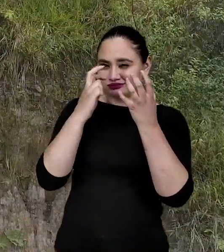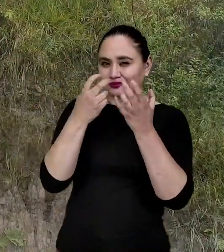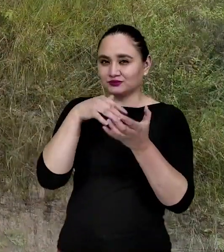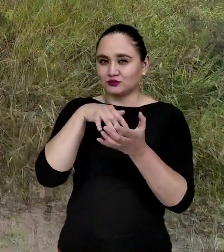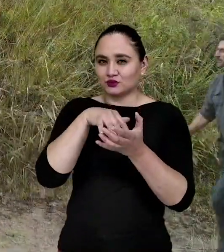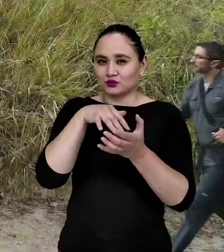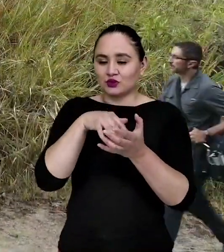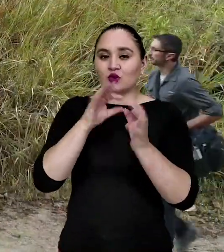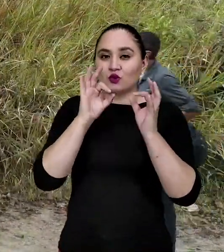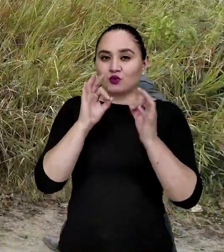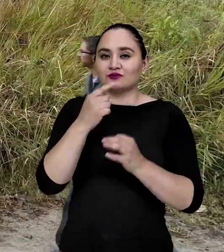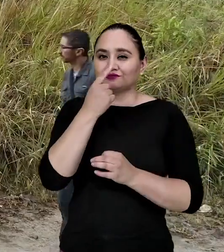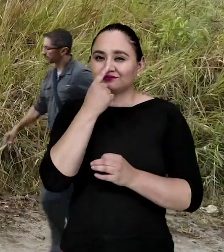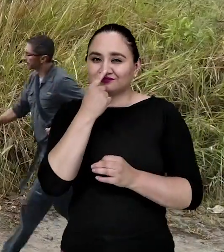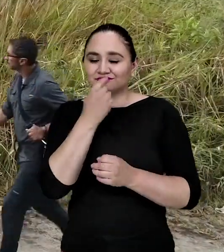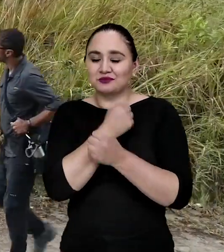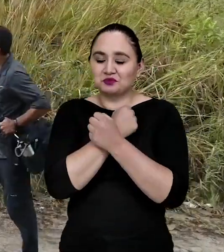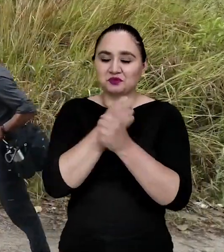la naturaleza.